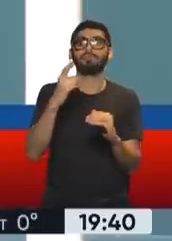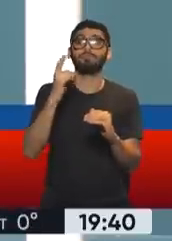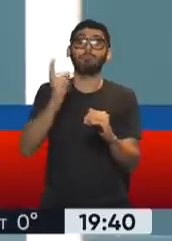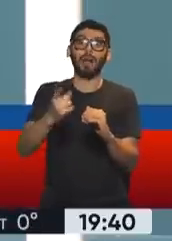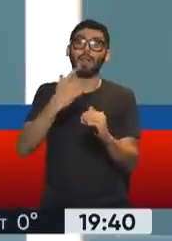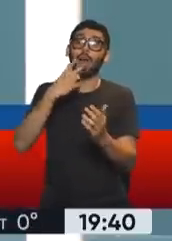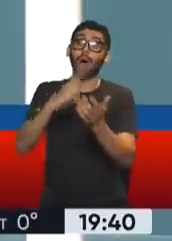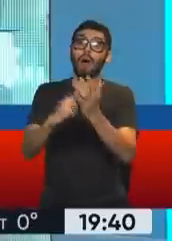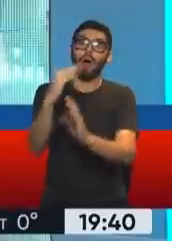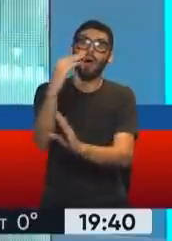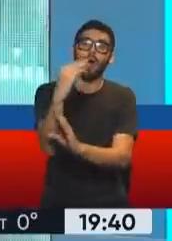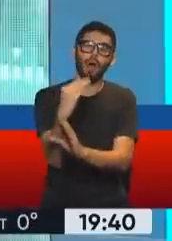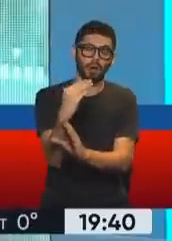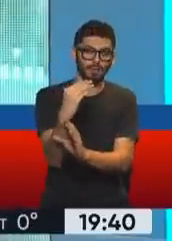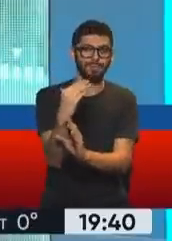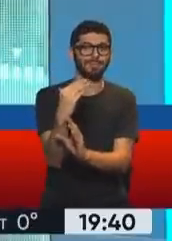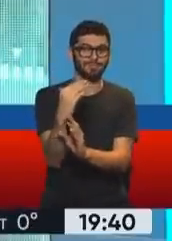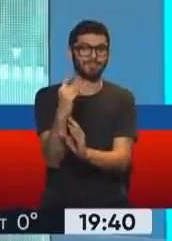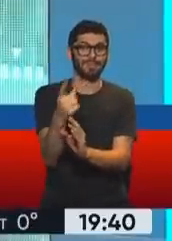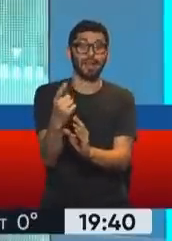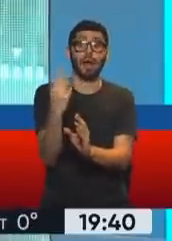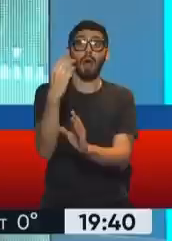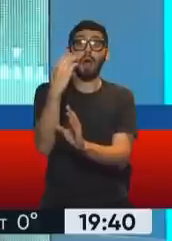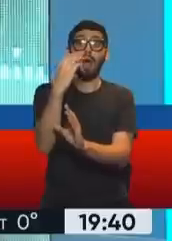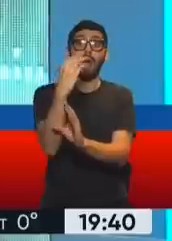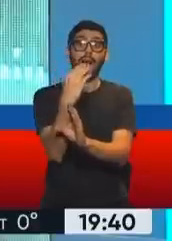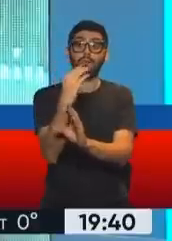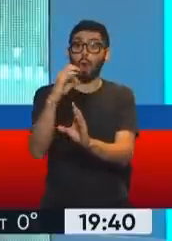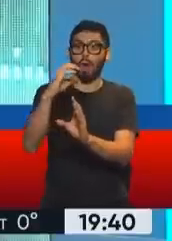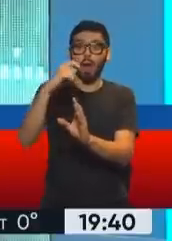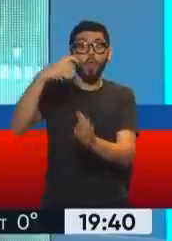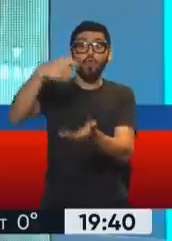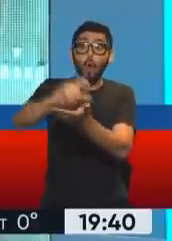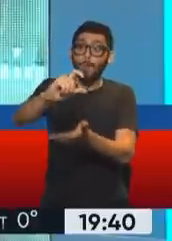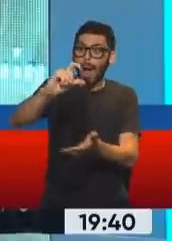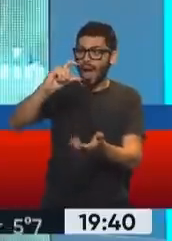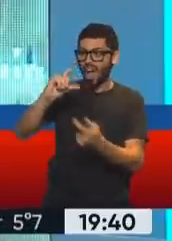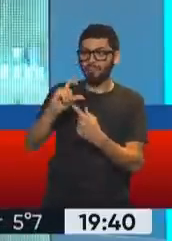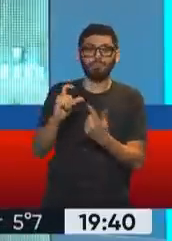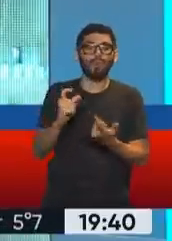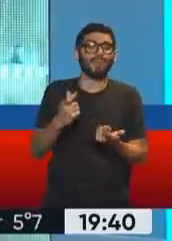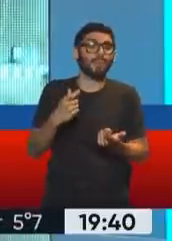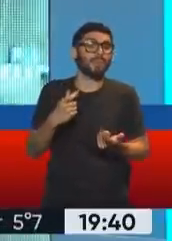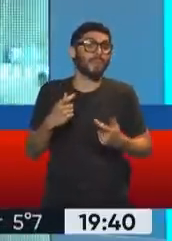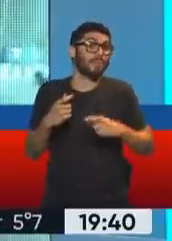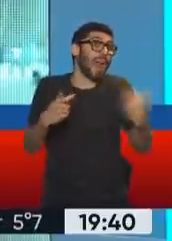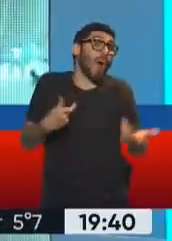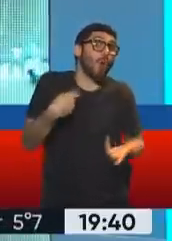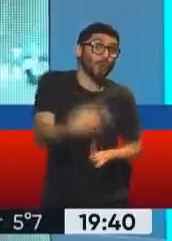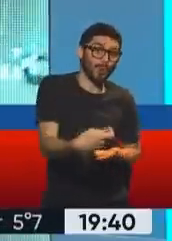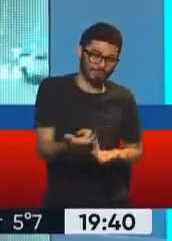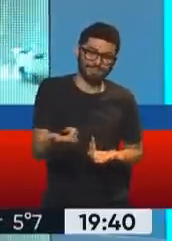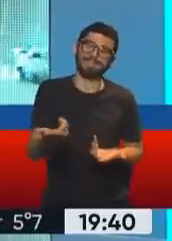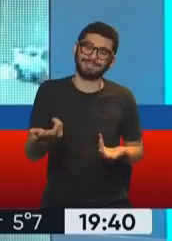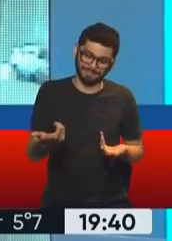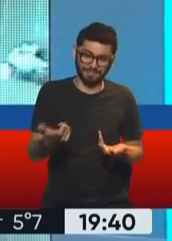pagar los servicios. Y que te permite utilizar ese pucho de plata que te queda para destinar a otra cosa. Exactamente. Buena noticia entonces para José